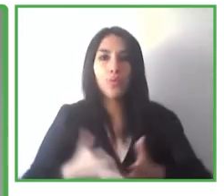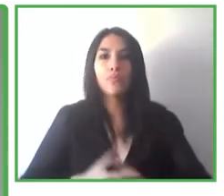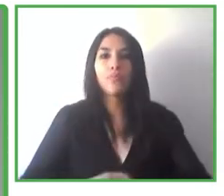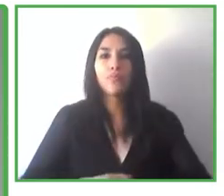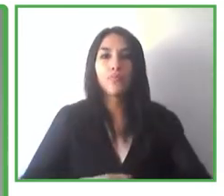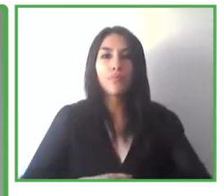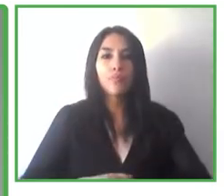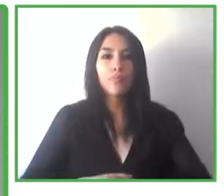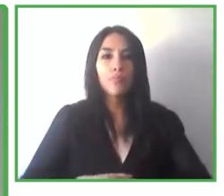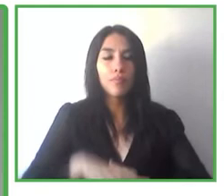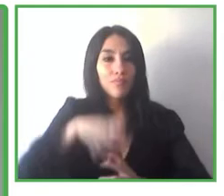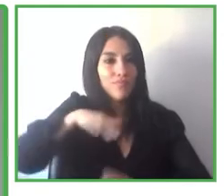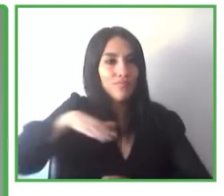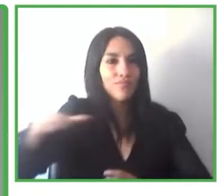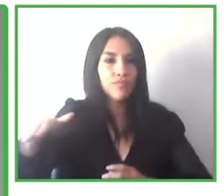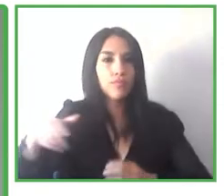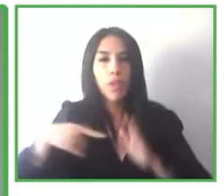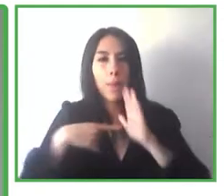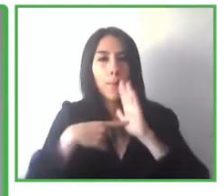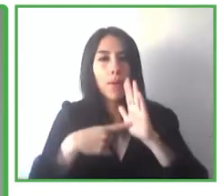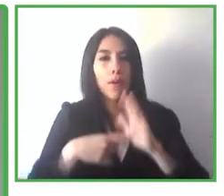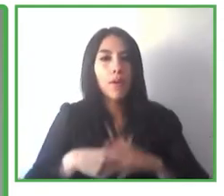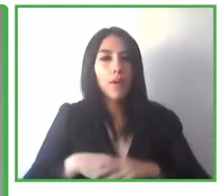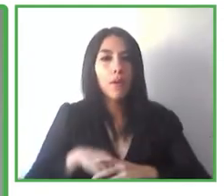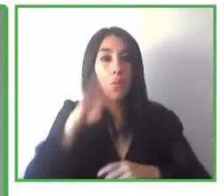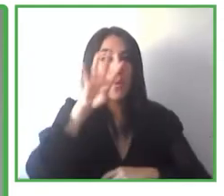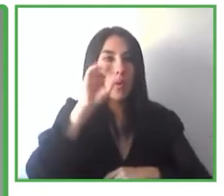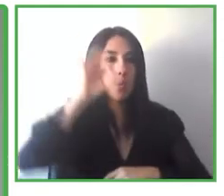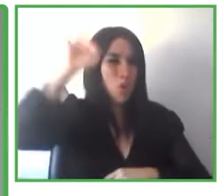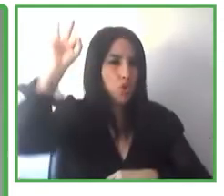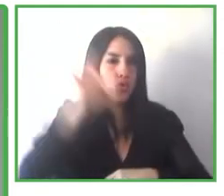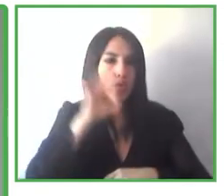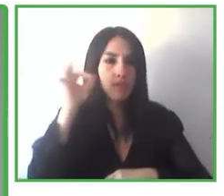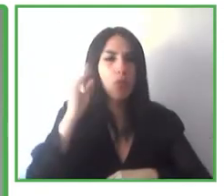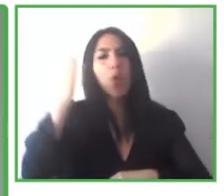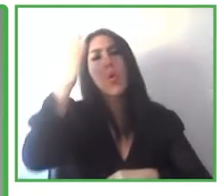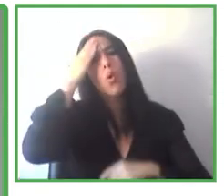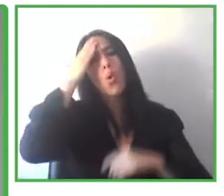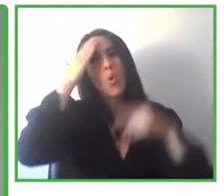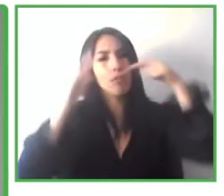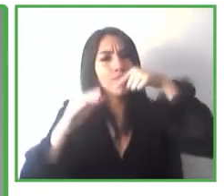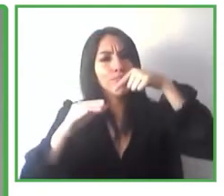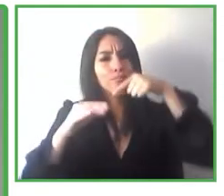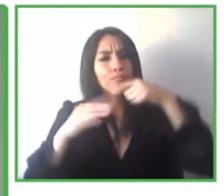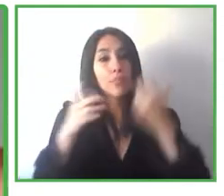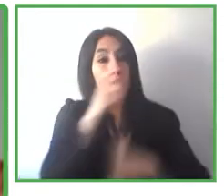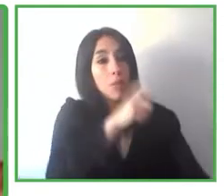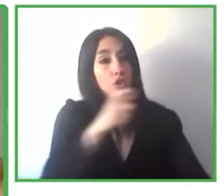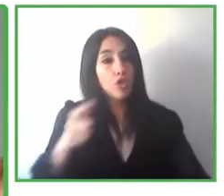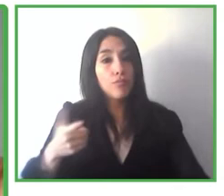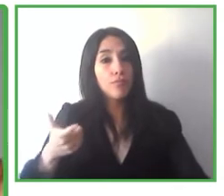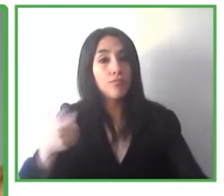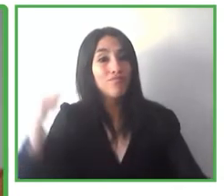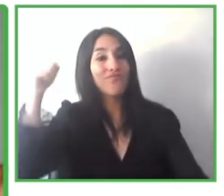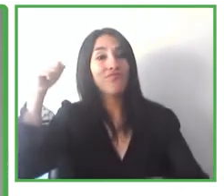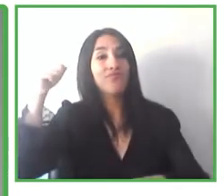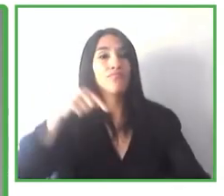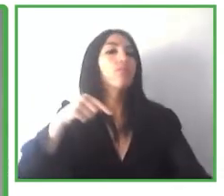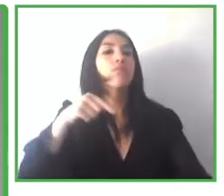el 40% de, sabemos que mucha población envejecida dentro de unos años, pero también hay otros países en los que la población